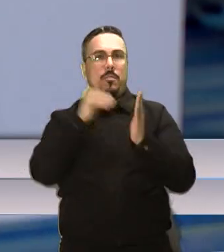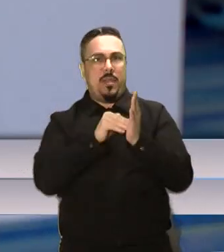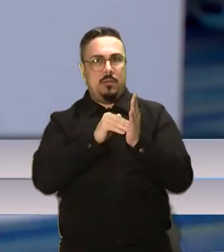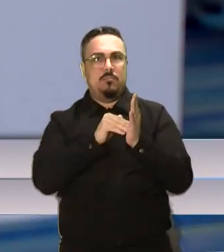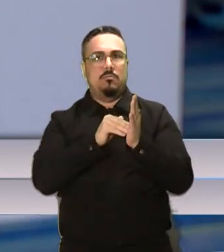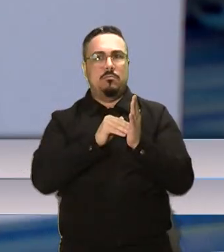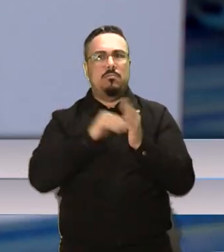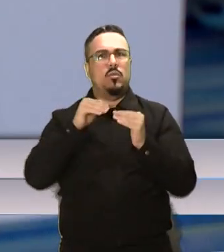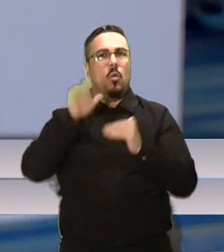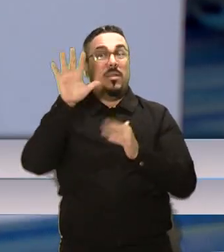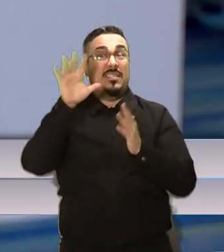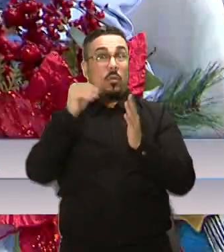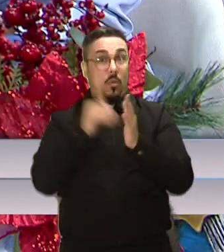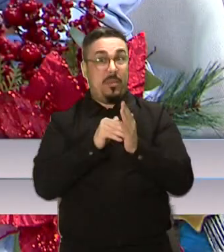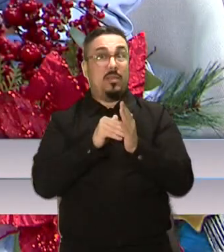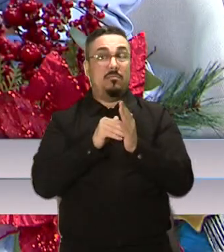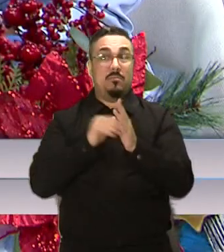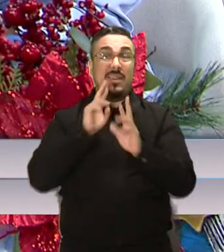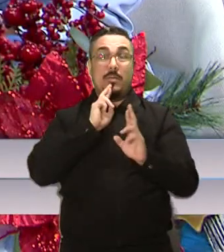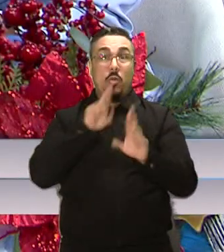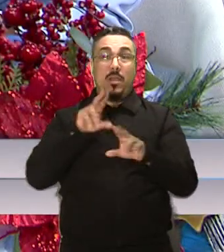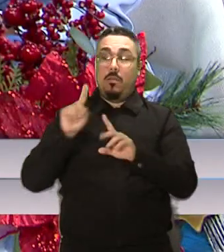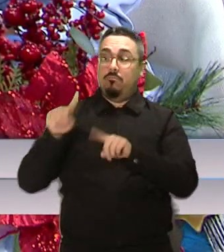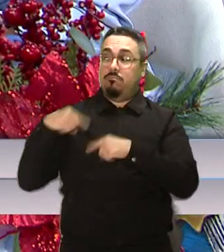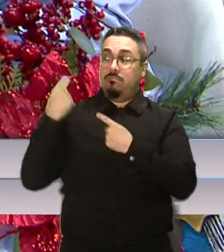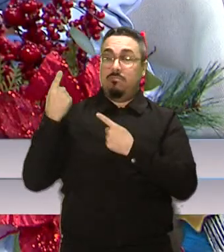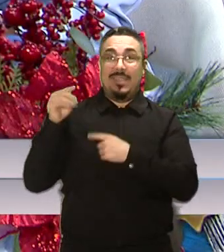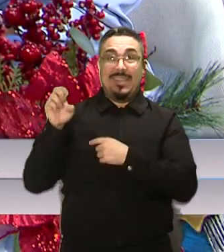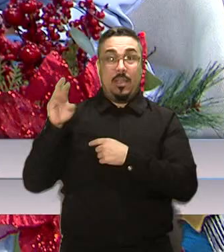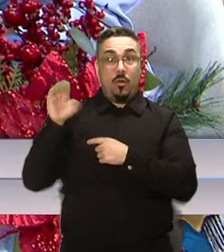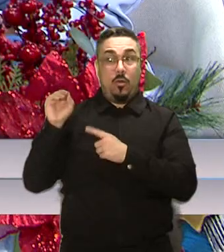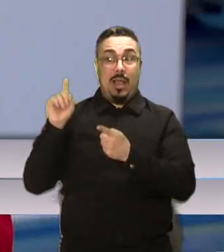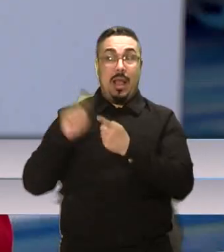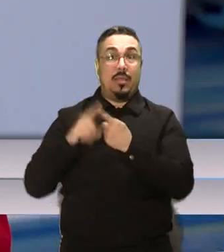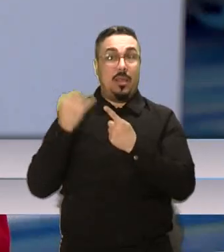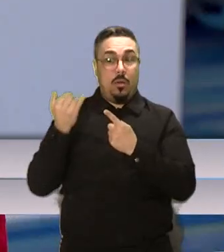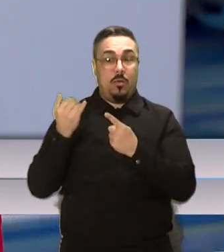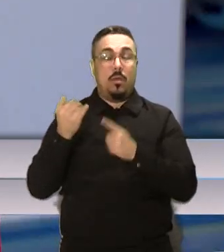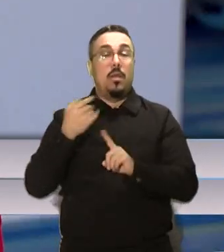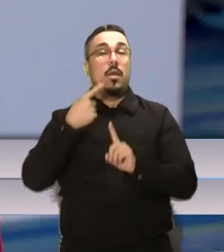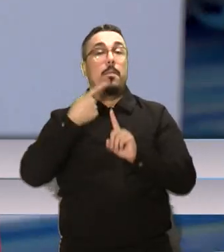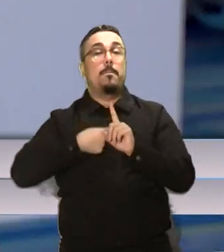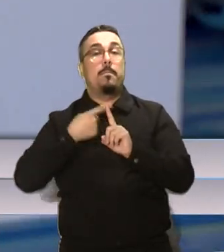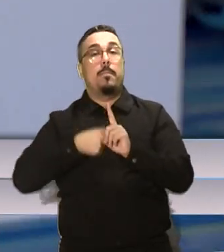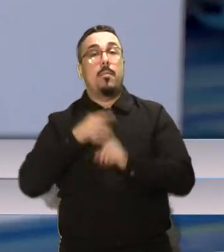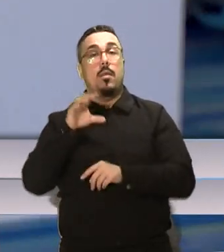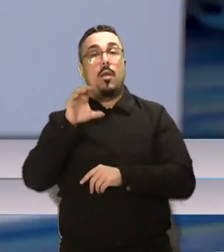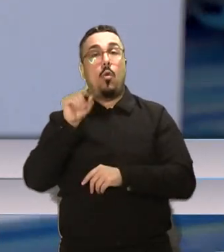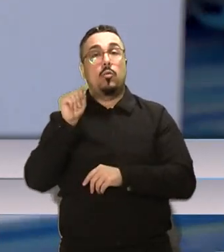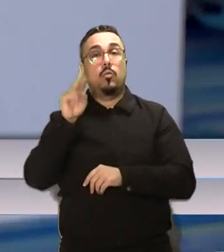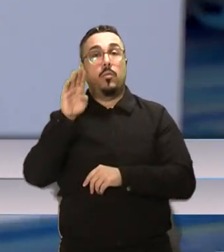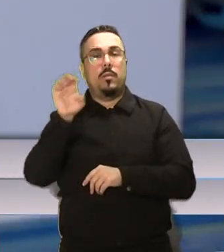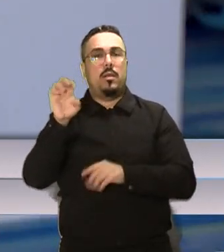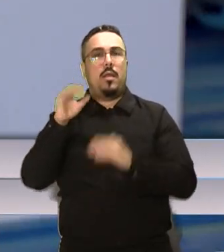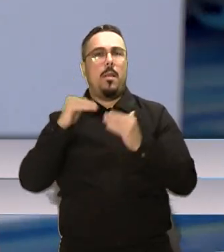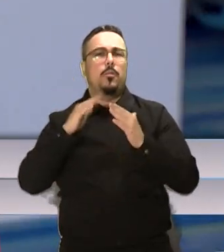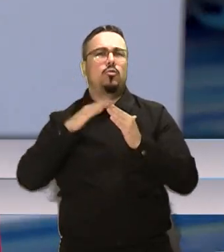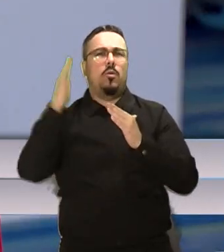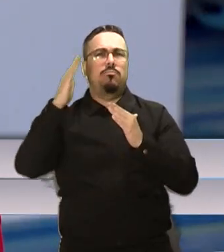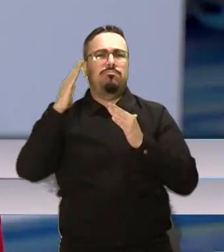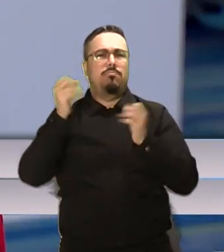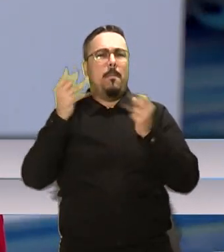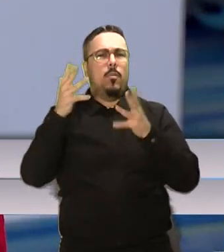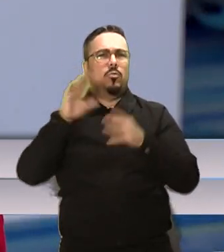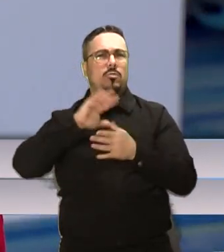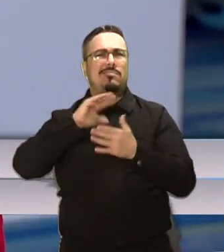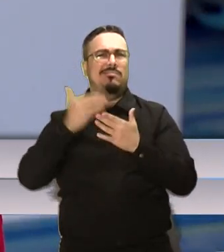reportados para este año. Desde enero. Desde enero hasta este momento, siendo el mes de octubre el mes con mayor número de casos acumulados. Estamos